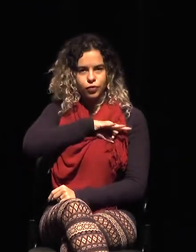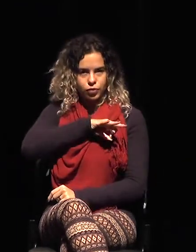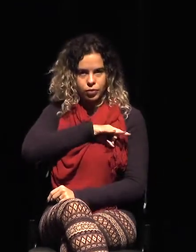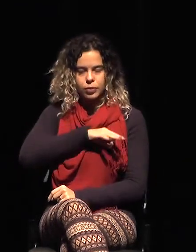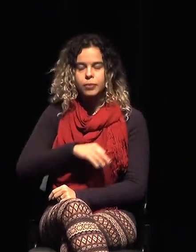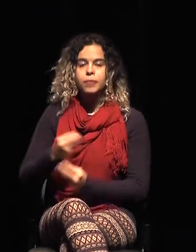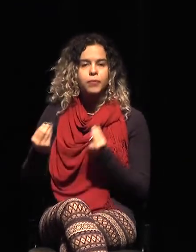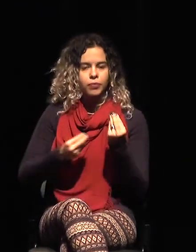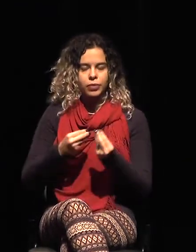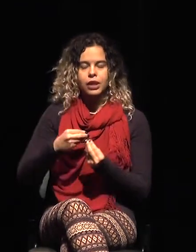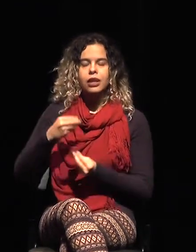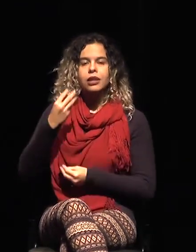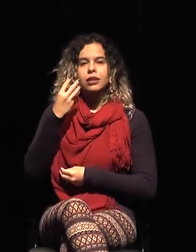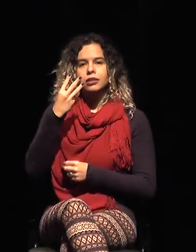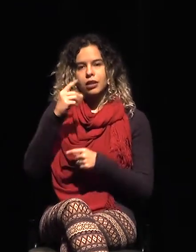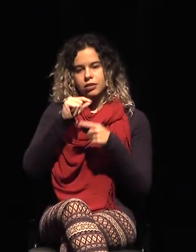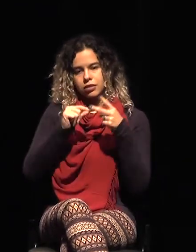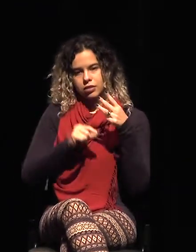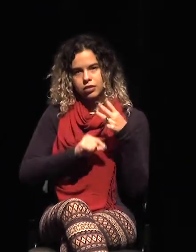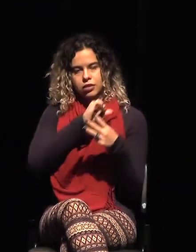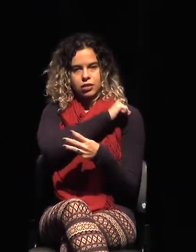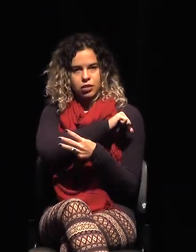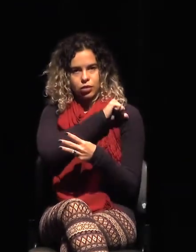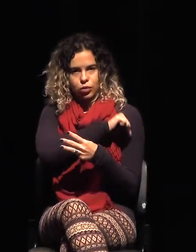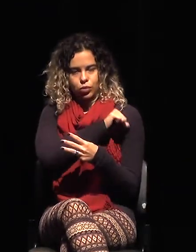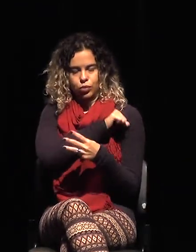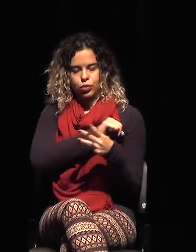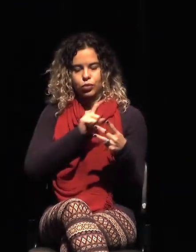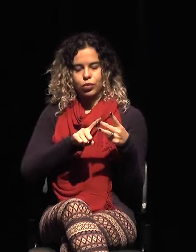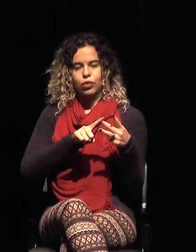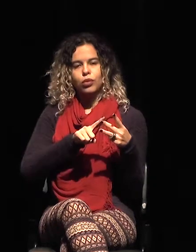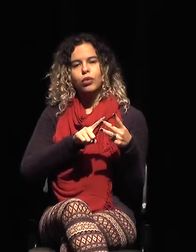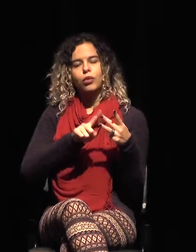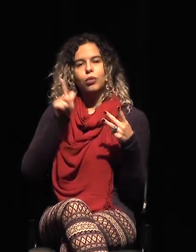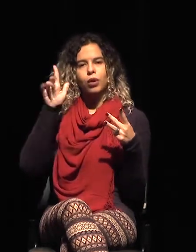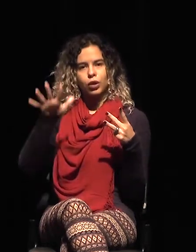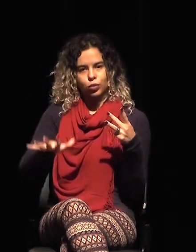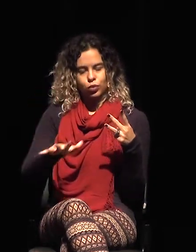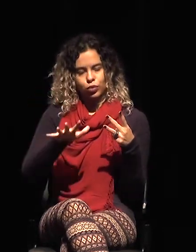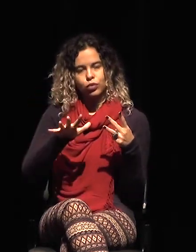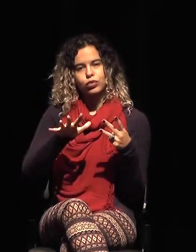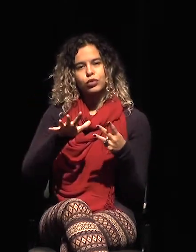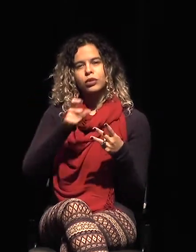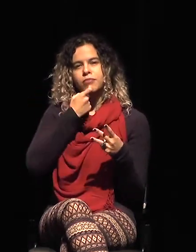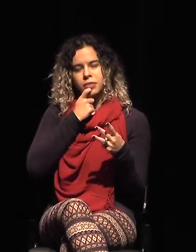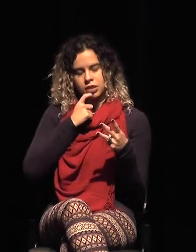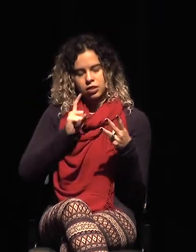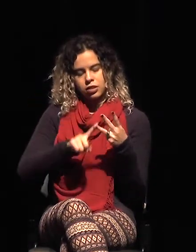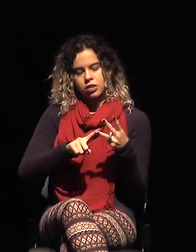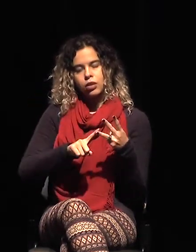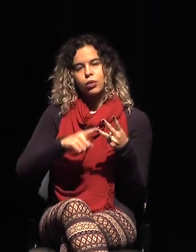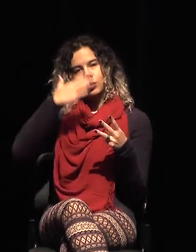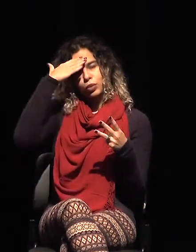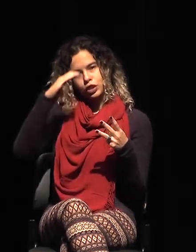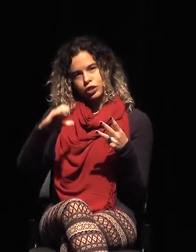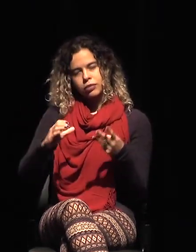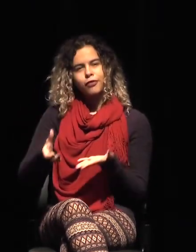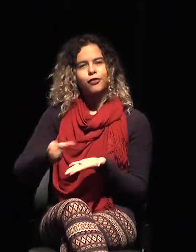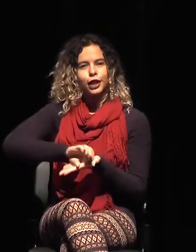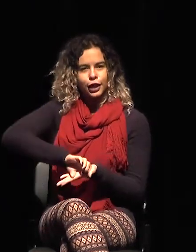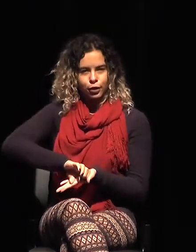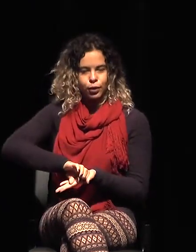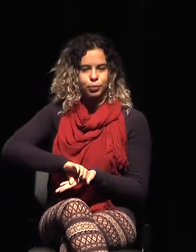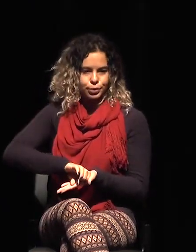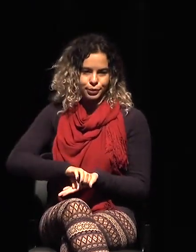Río de Janeiro, Guarulios, Viracopos y Curitiba. ¿Por qué Viracopos? Porque Viracopos es solo para remesas expresas.